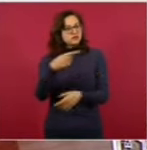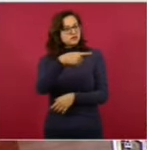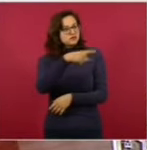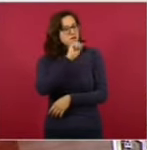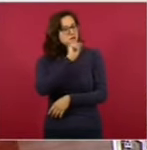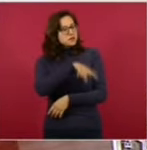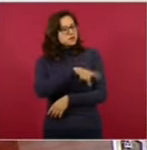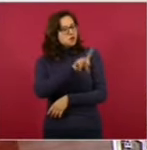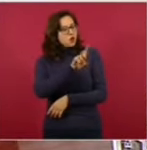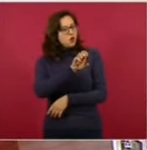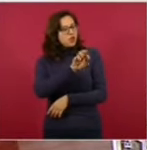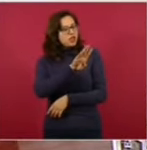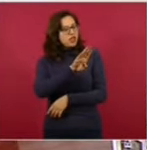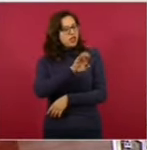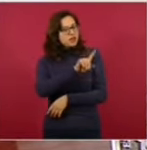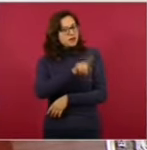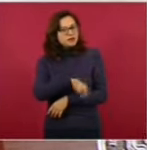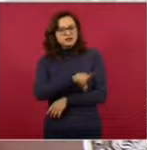dervés.